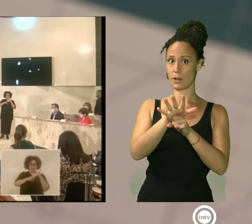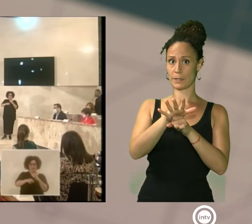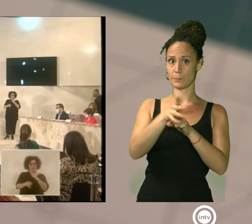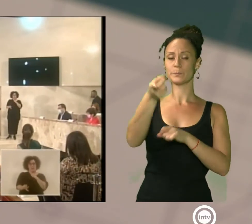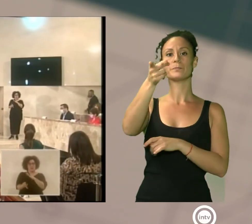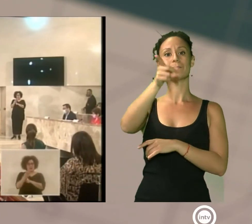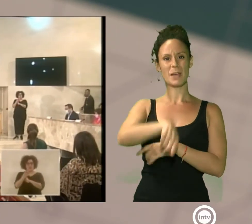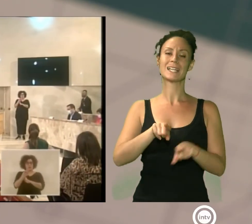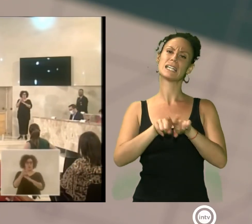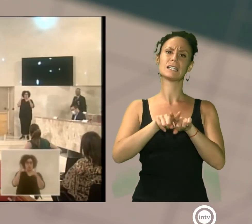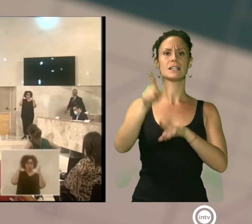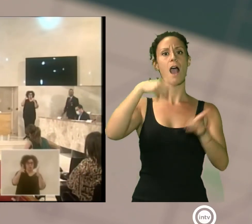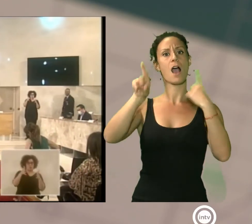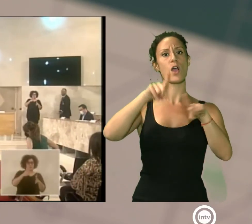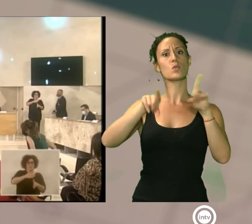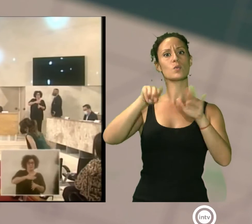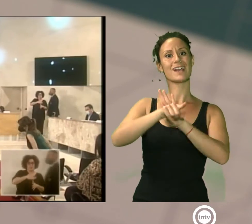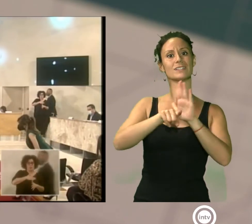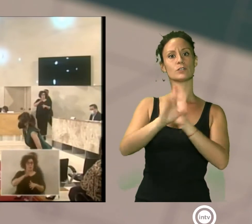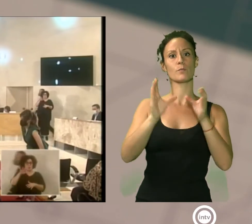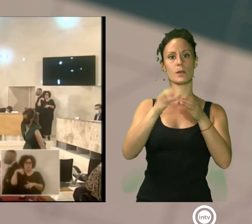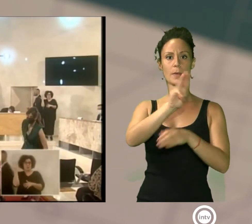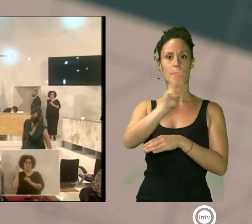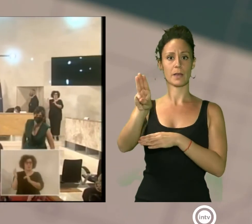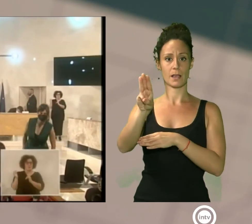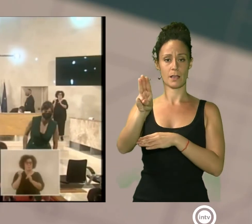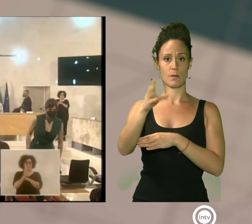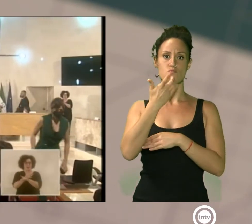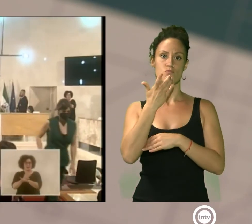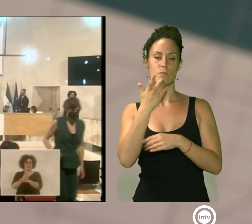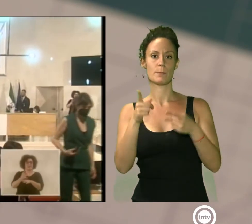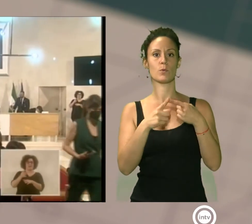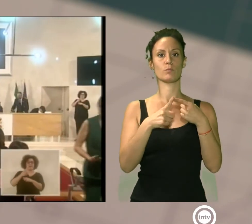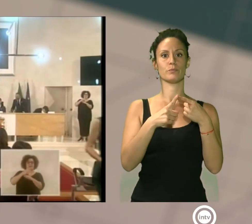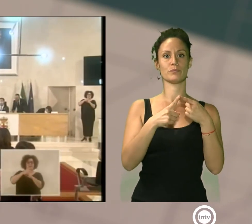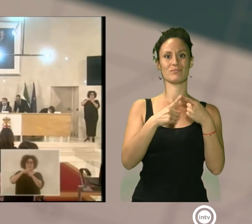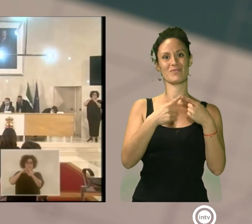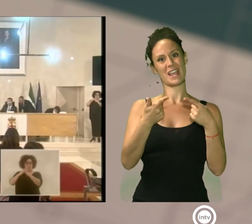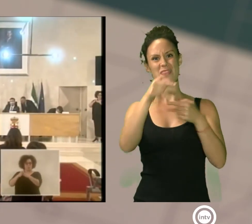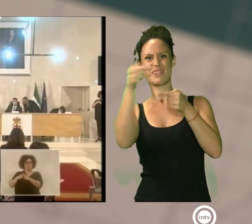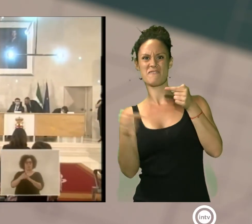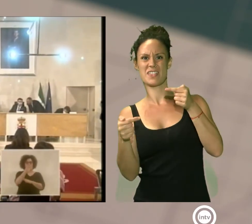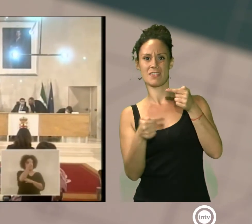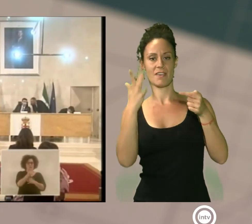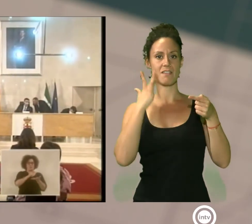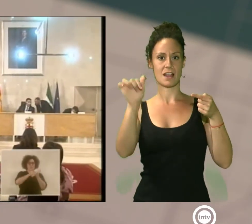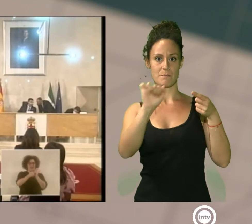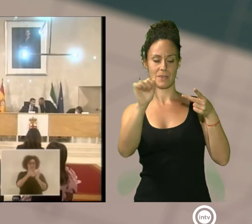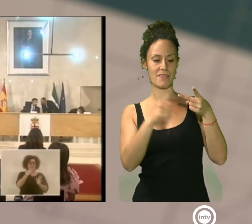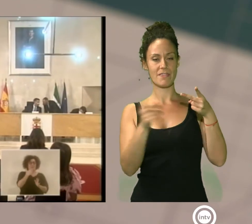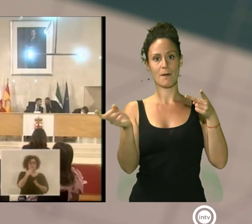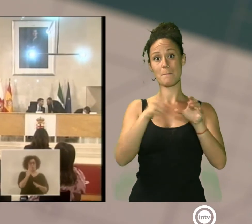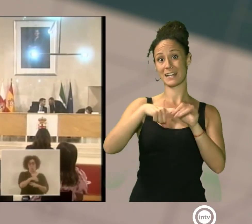en ciertas críticas a la gestión del Partido Popular, como por ejemplo las deficiencias en la limpieza, la baja apuesta por la